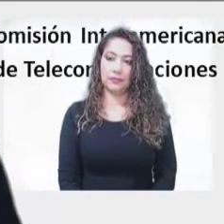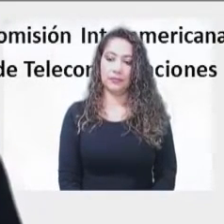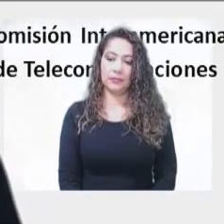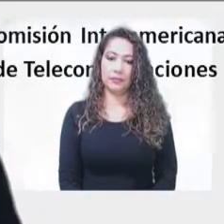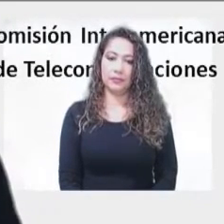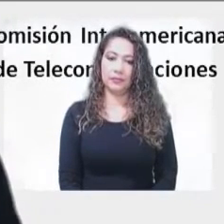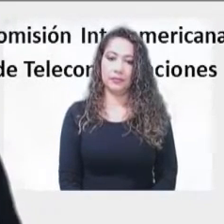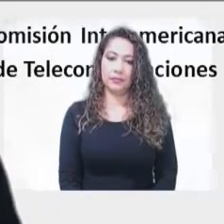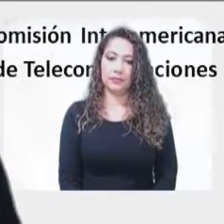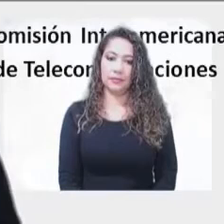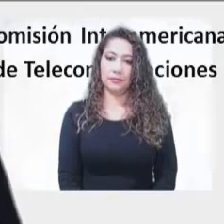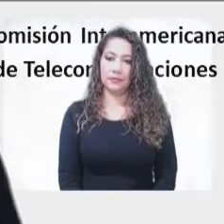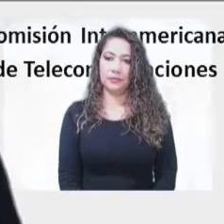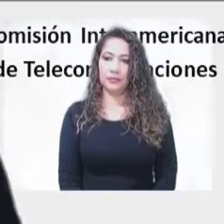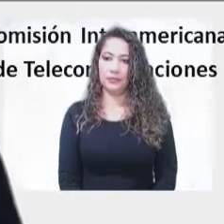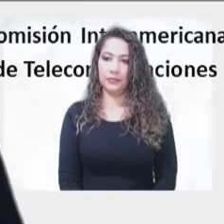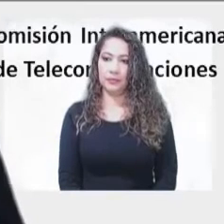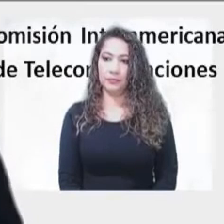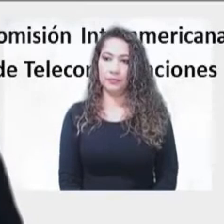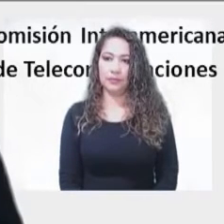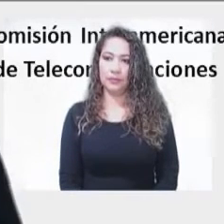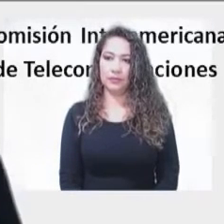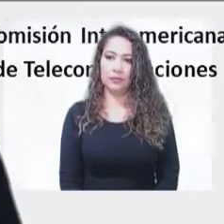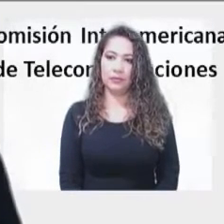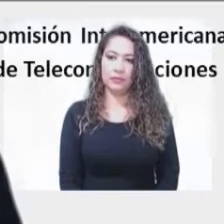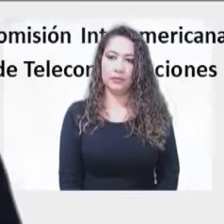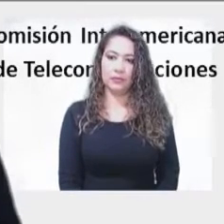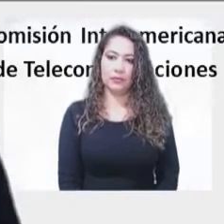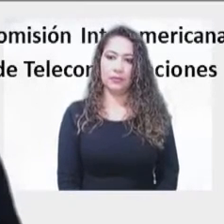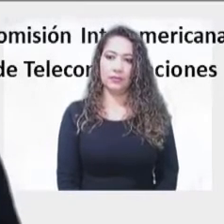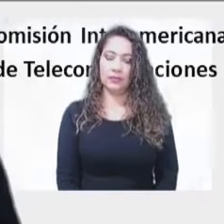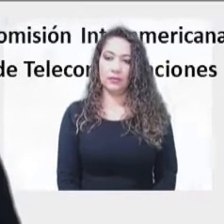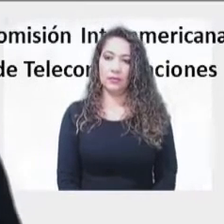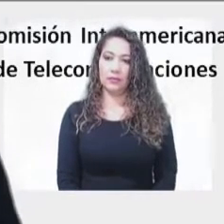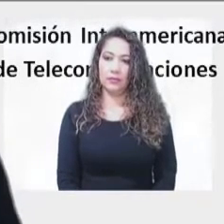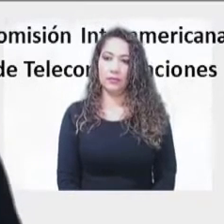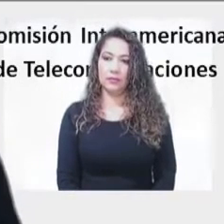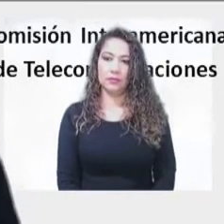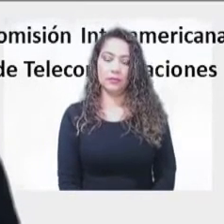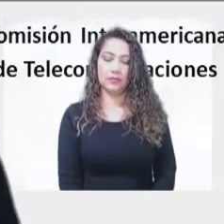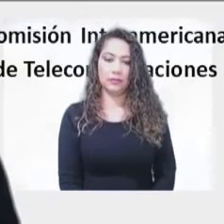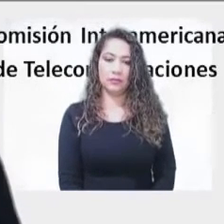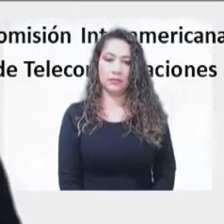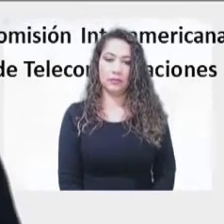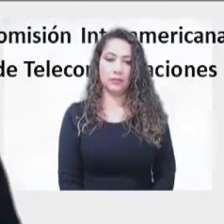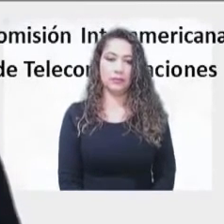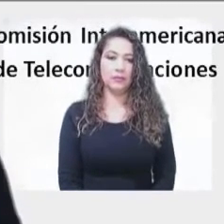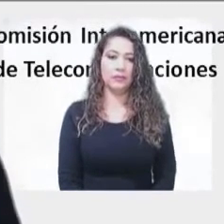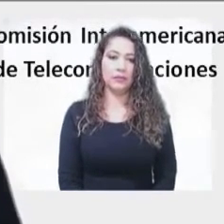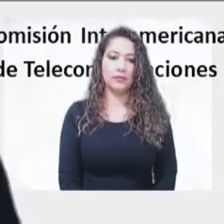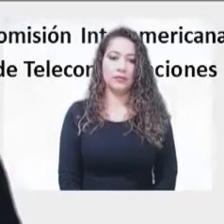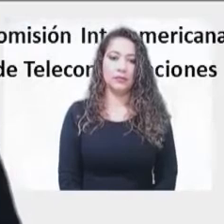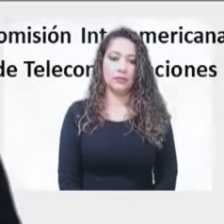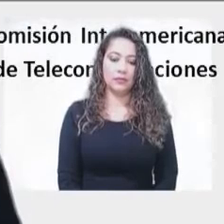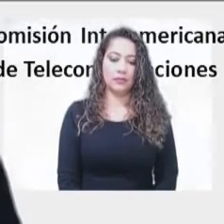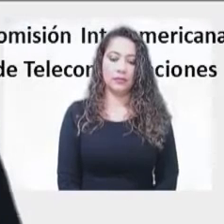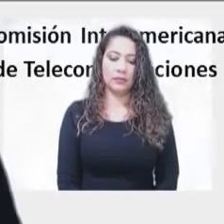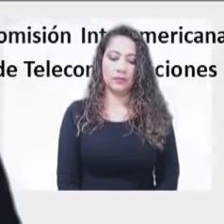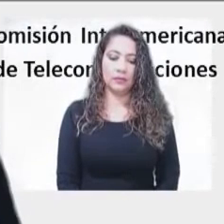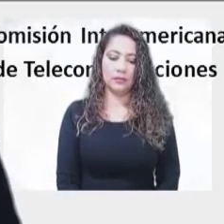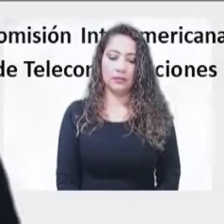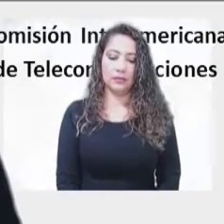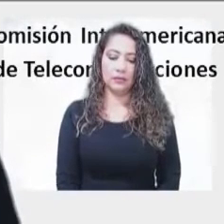telecomunicaciones, las TIC, en zonas rurales o sin servicio. Los invito a consultar estas iniciativas en la página web de